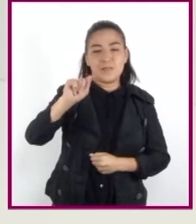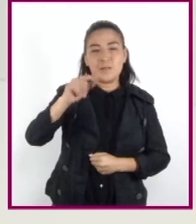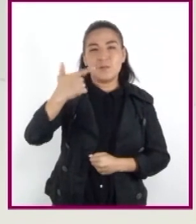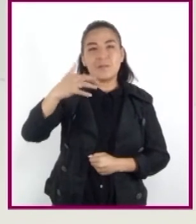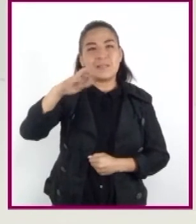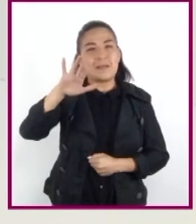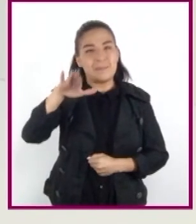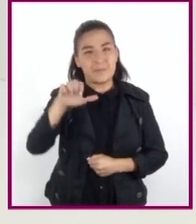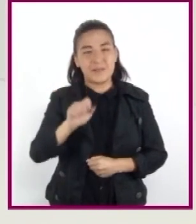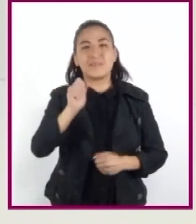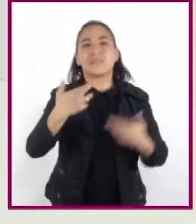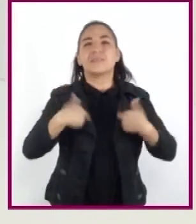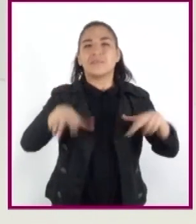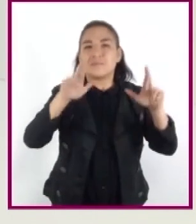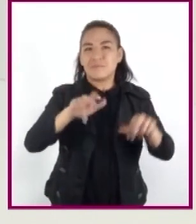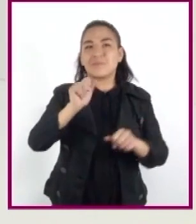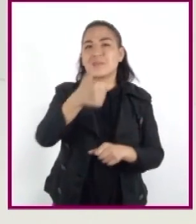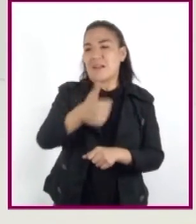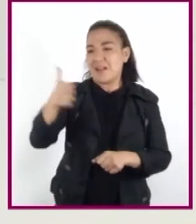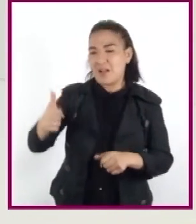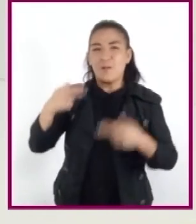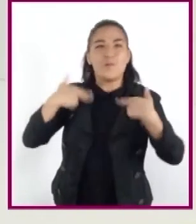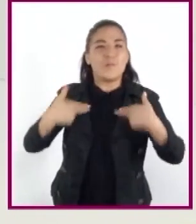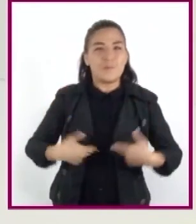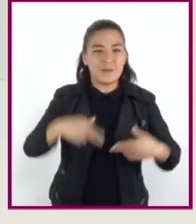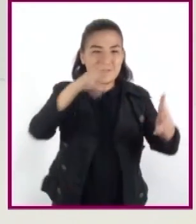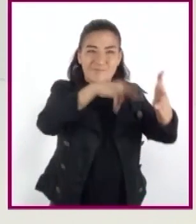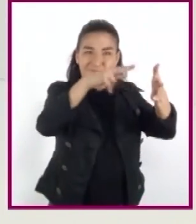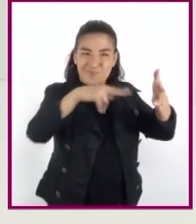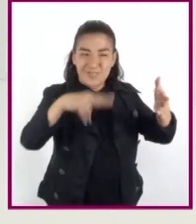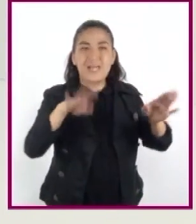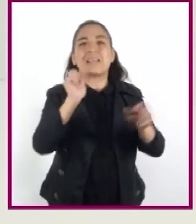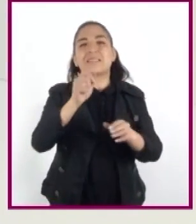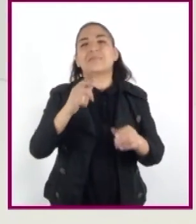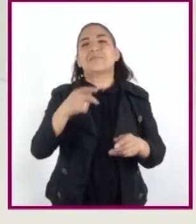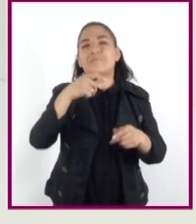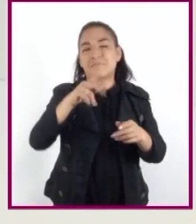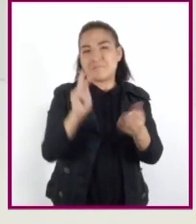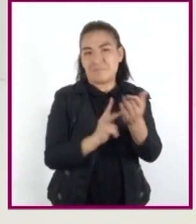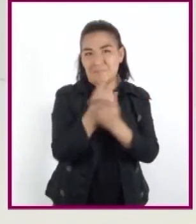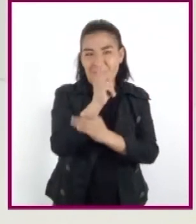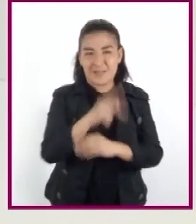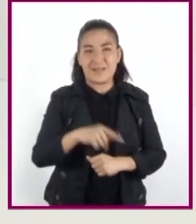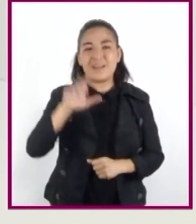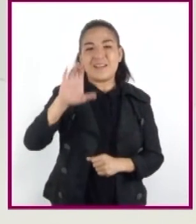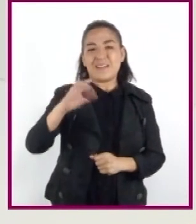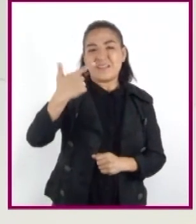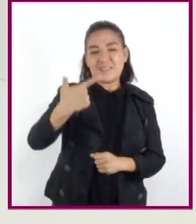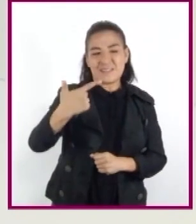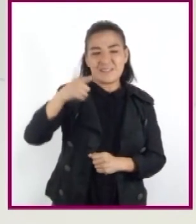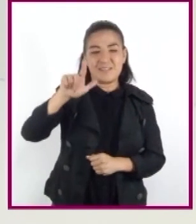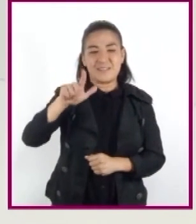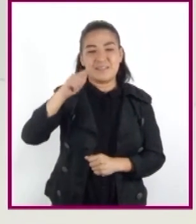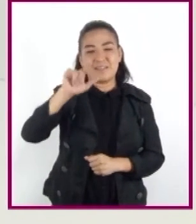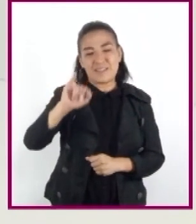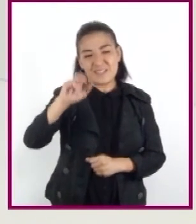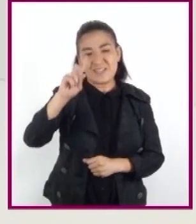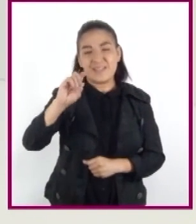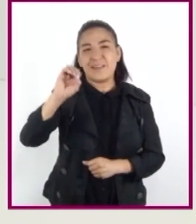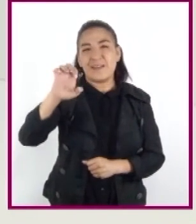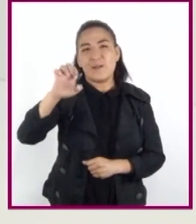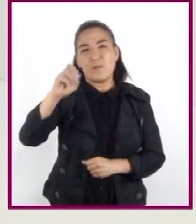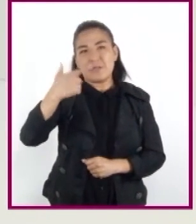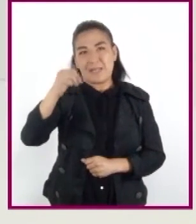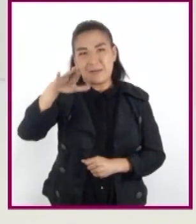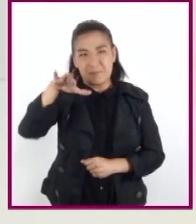representaban a los seres humanos, animales y plantas. Los glifos ideográficos o ideogramas